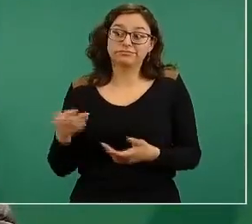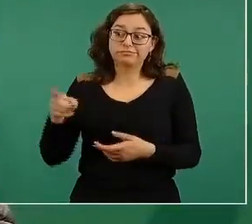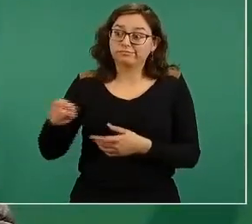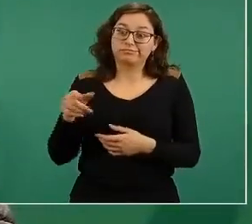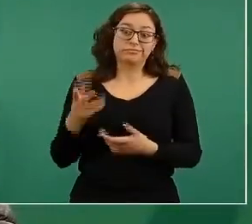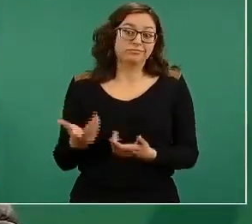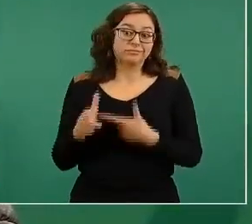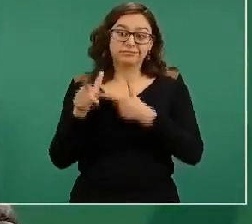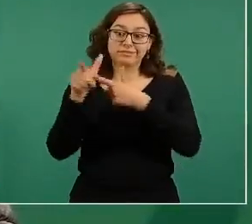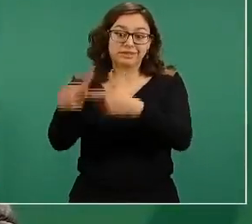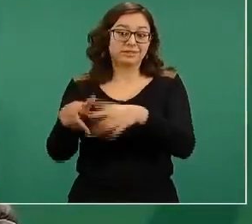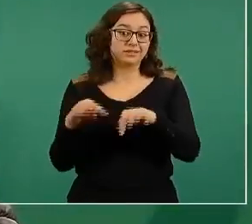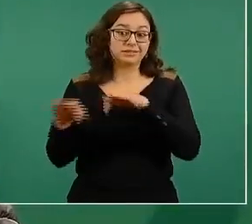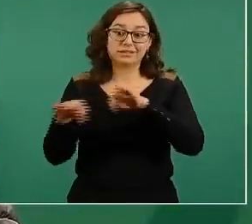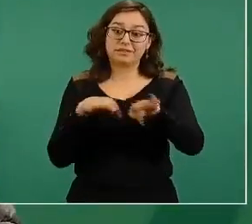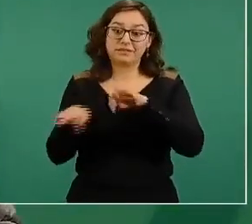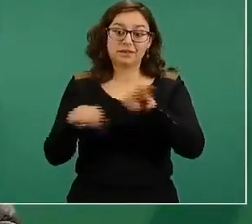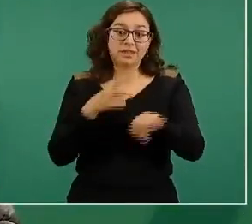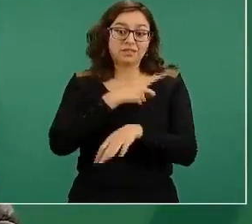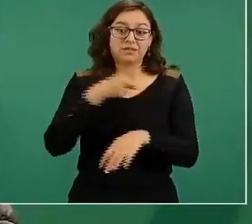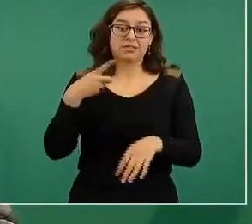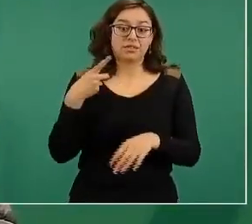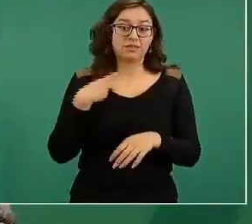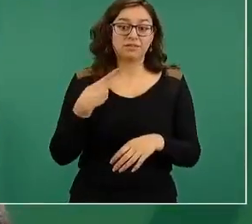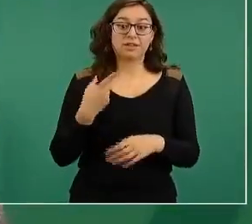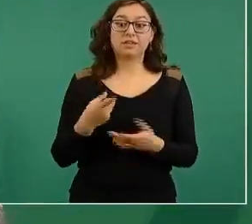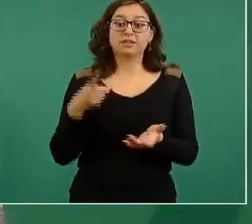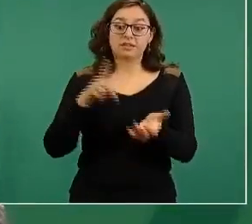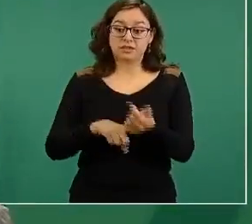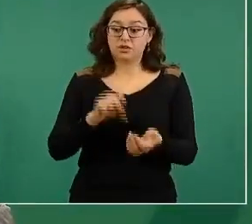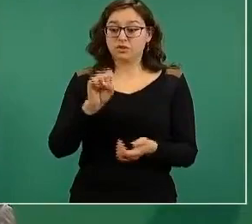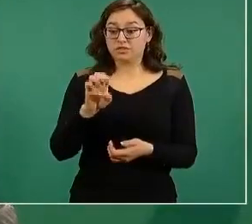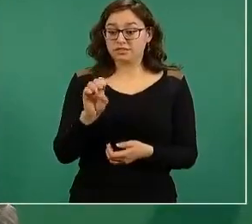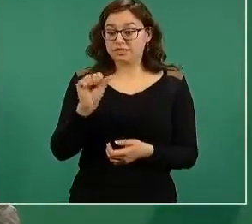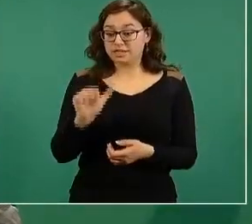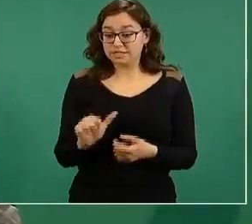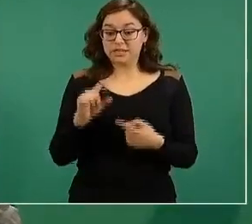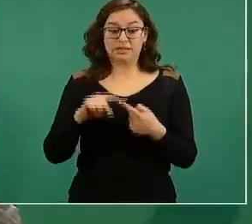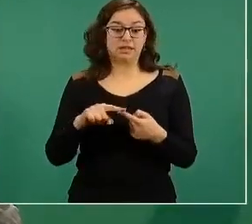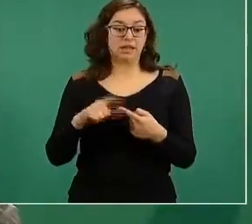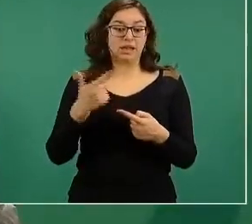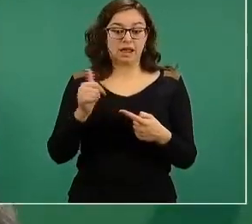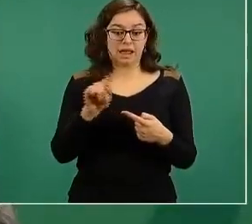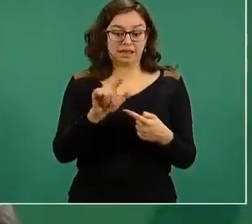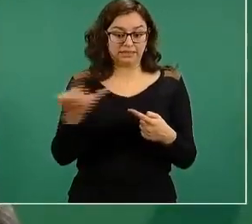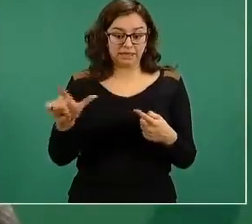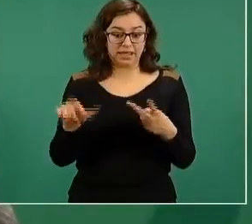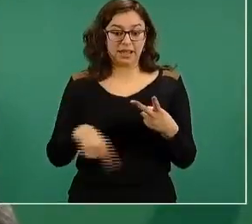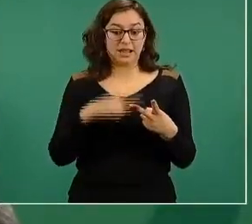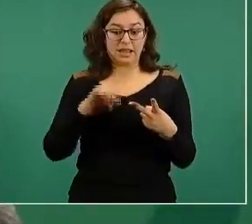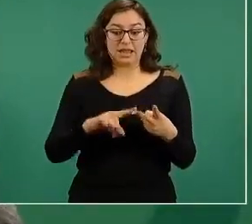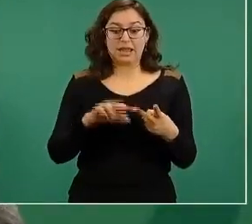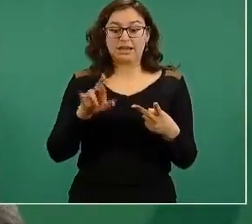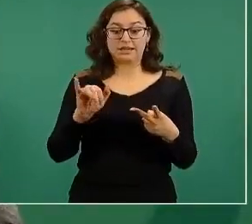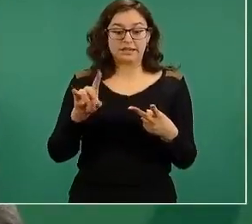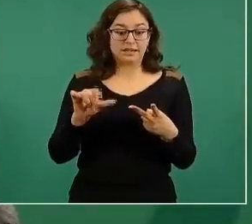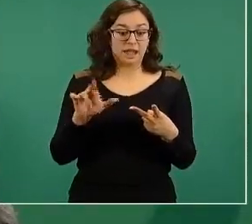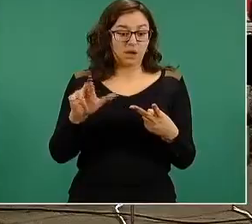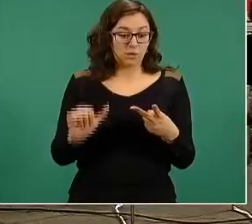operativo está de parte de la Secretaría de Salud, está el doctor López-Gatell, está el doctor López-Ridaura,